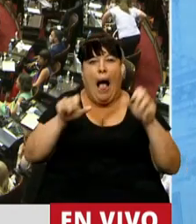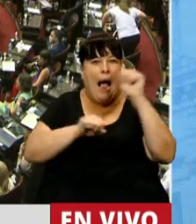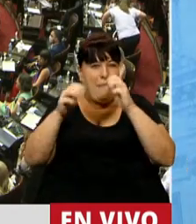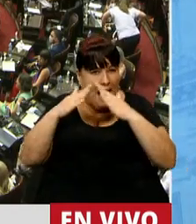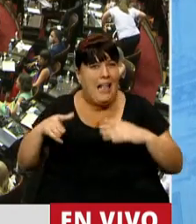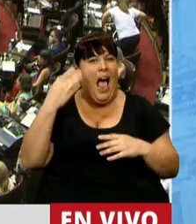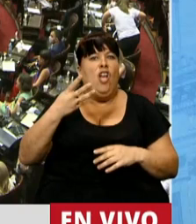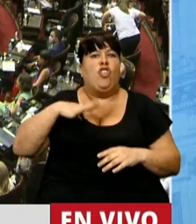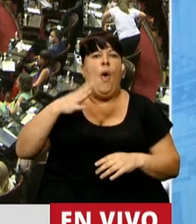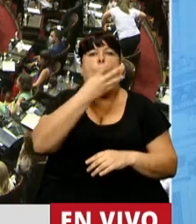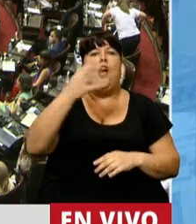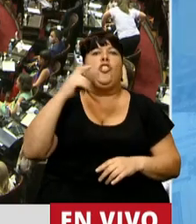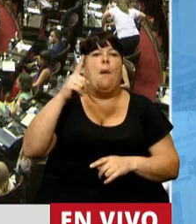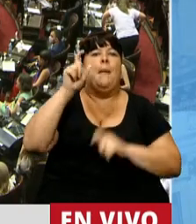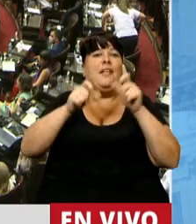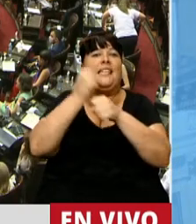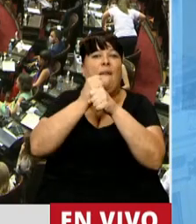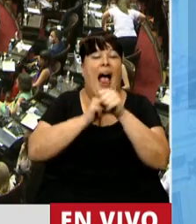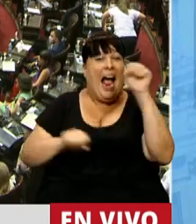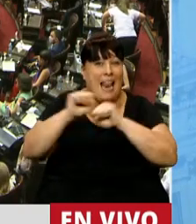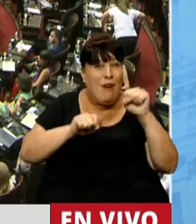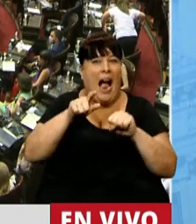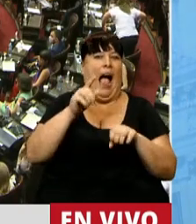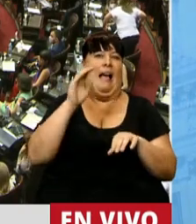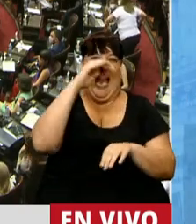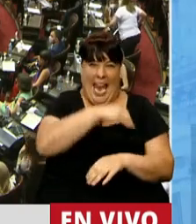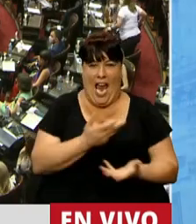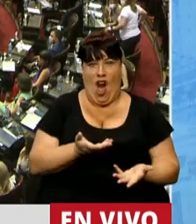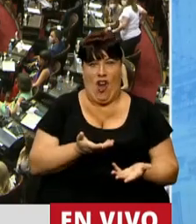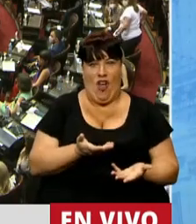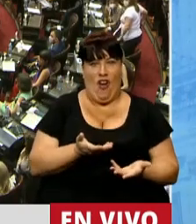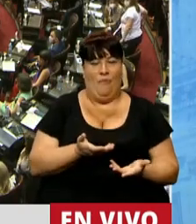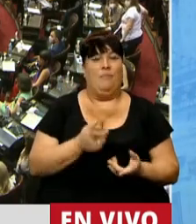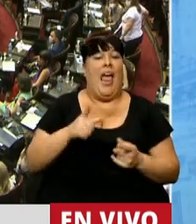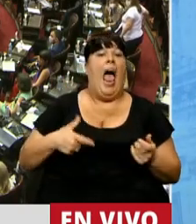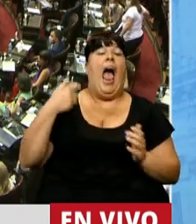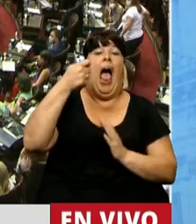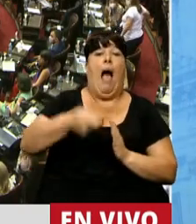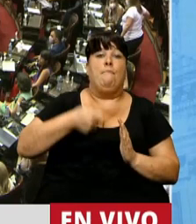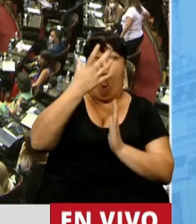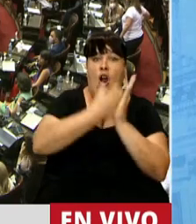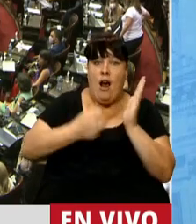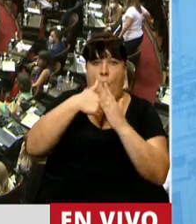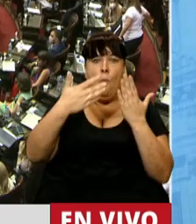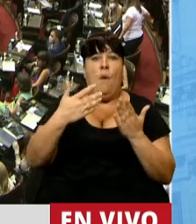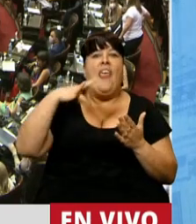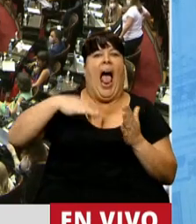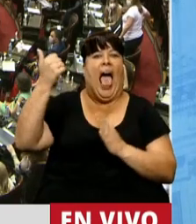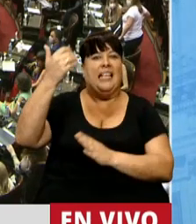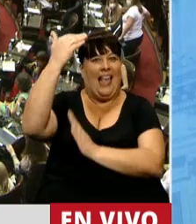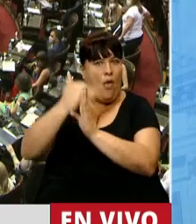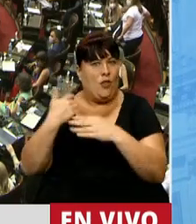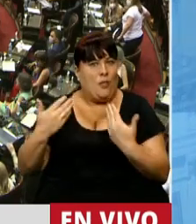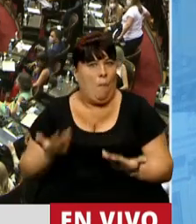tengamos 400.000 trabajadoras de casas particulares en negro, siendo que los aportes y contribuciones se pueden desgrabar de ganancias.